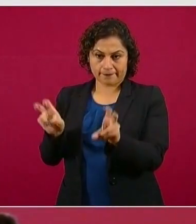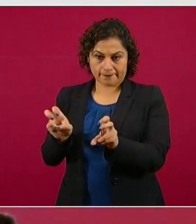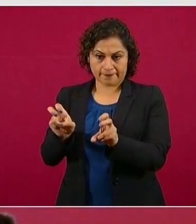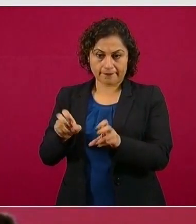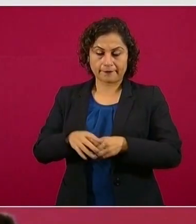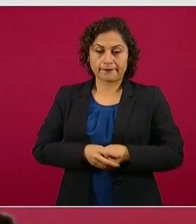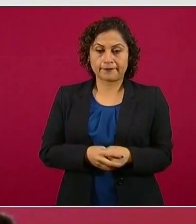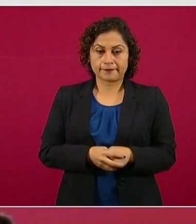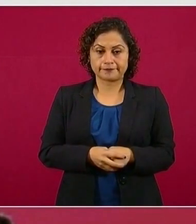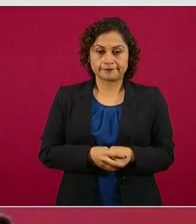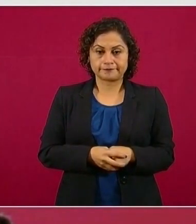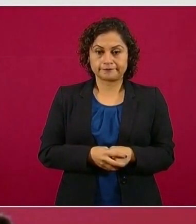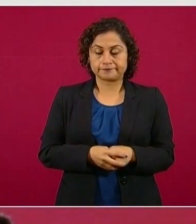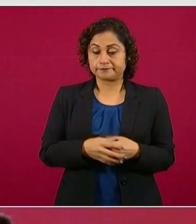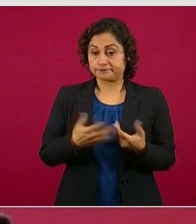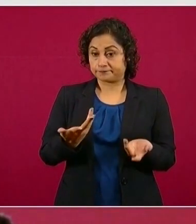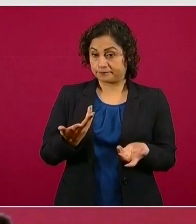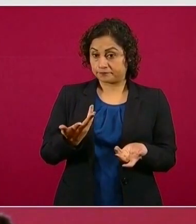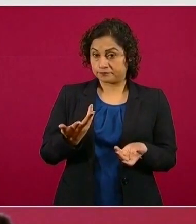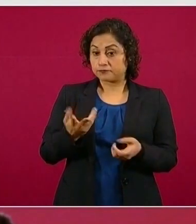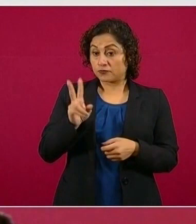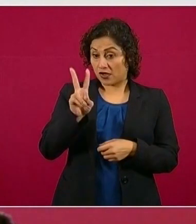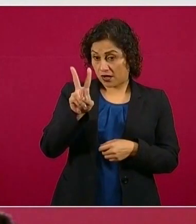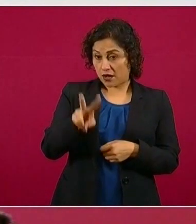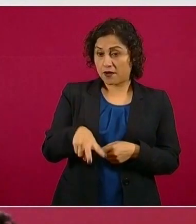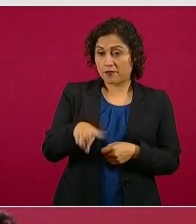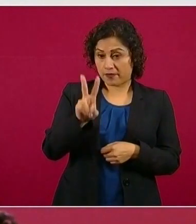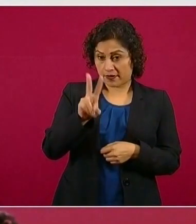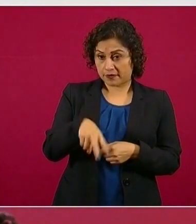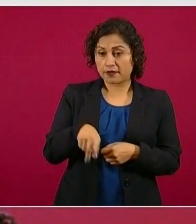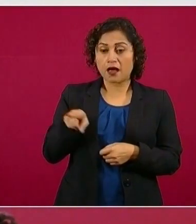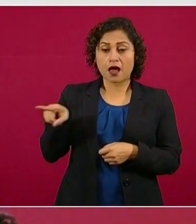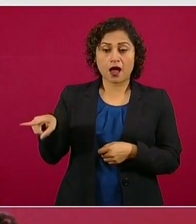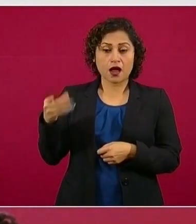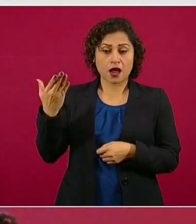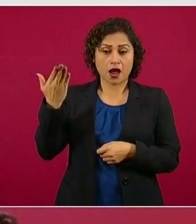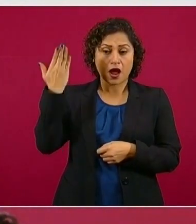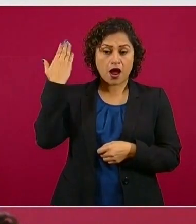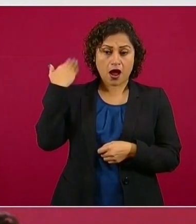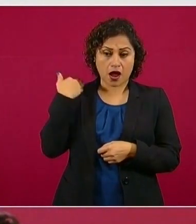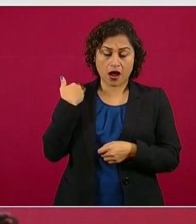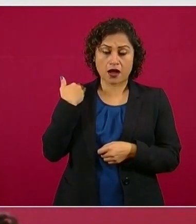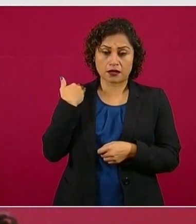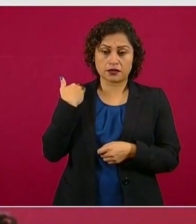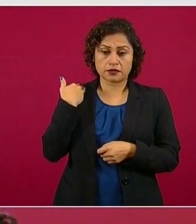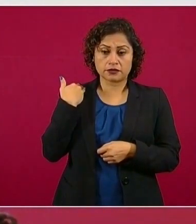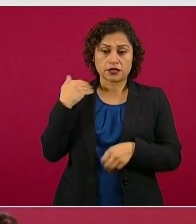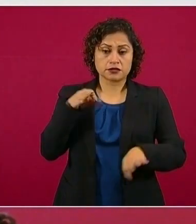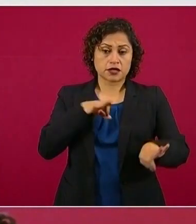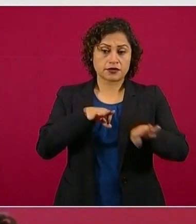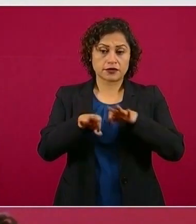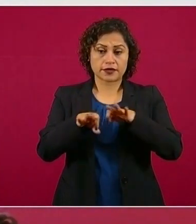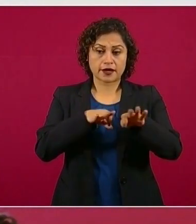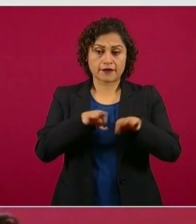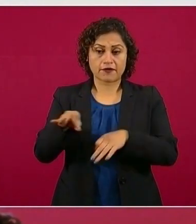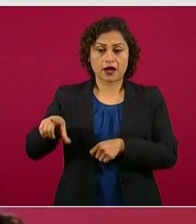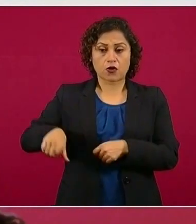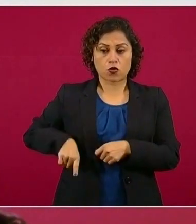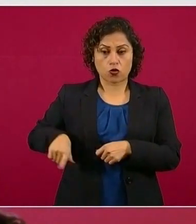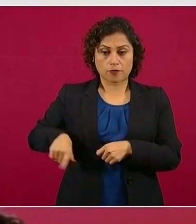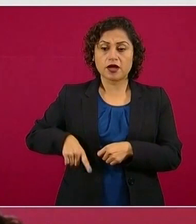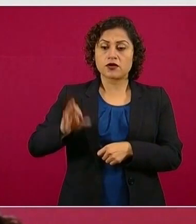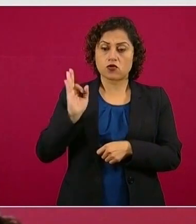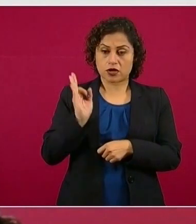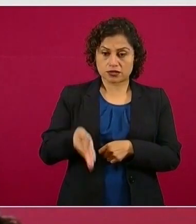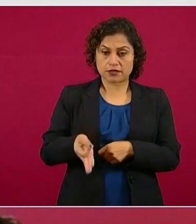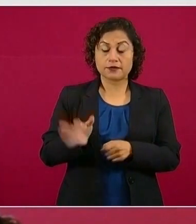Lo cierto es que fue funcionario público sólo por tratarse de nosotros.